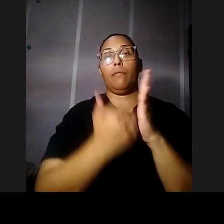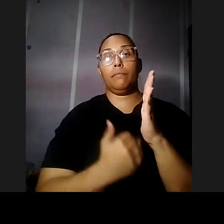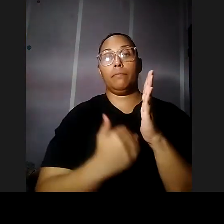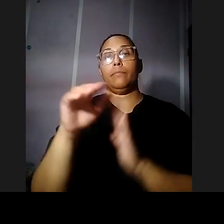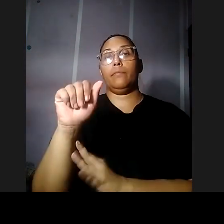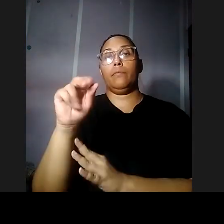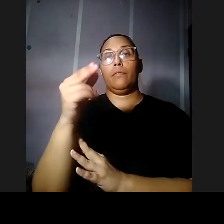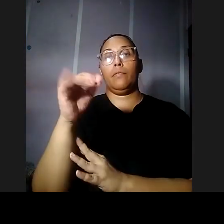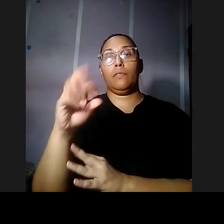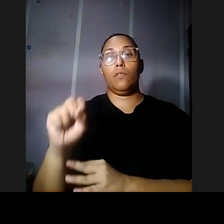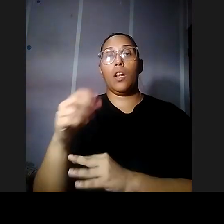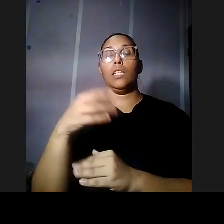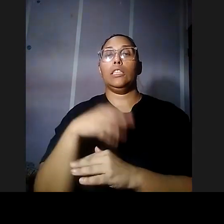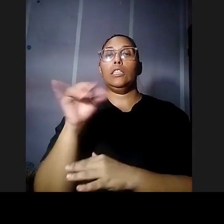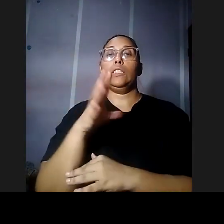descendientes?